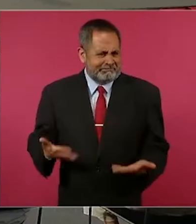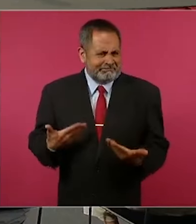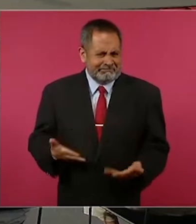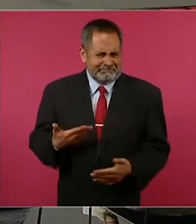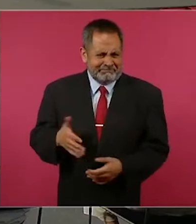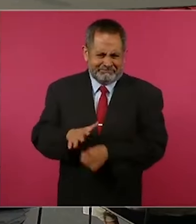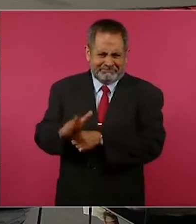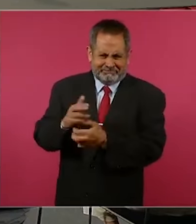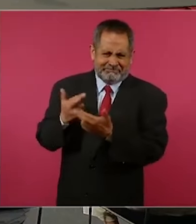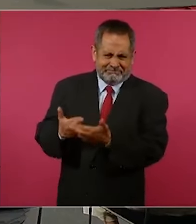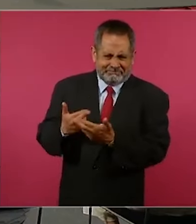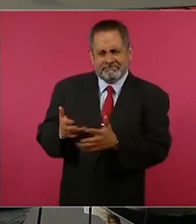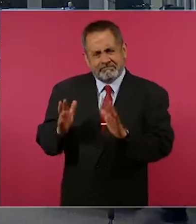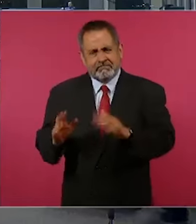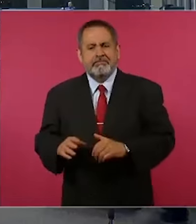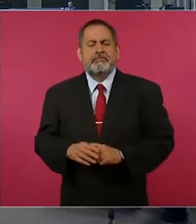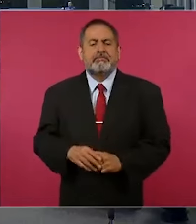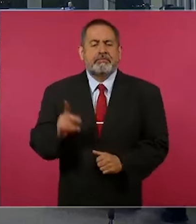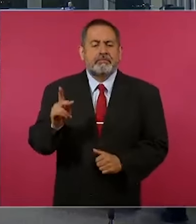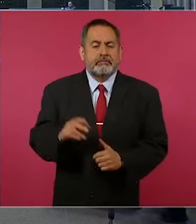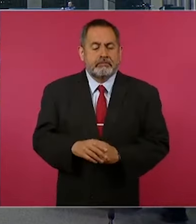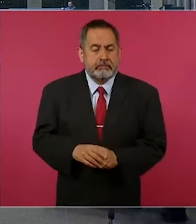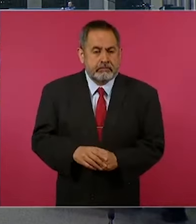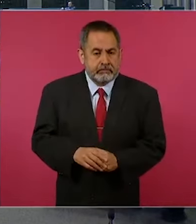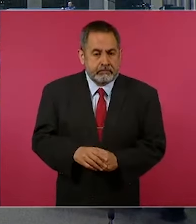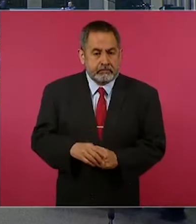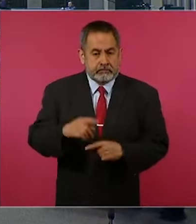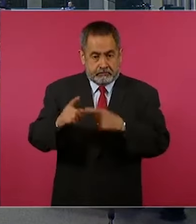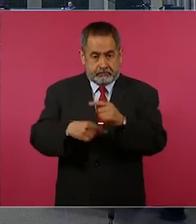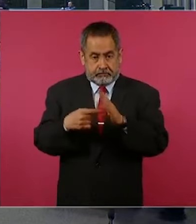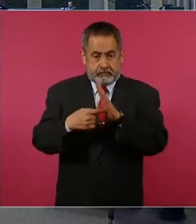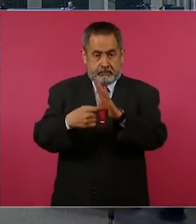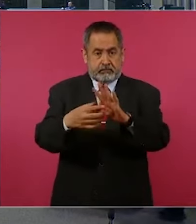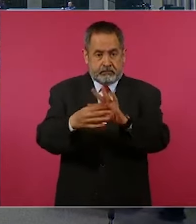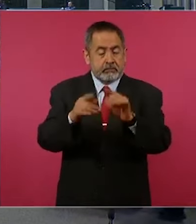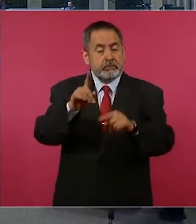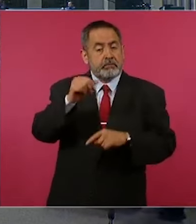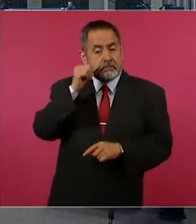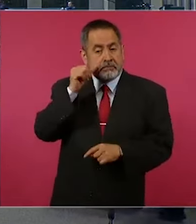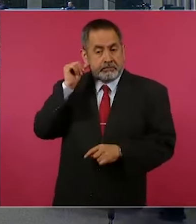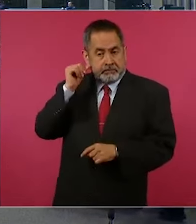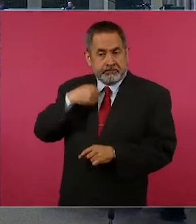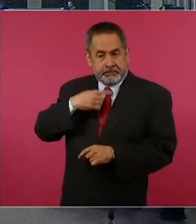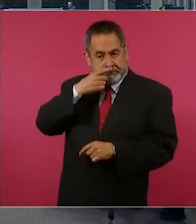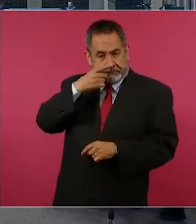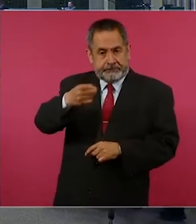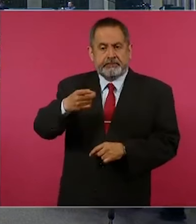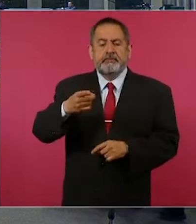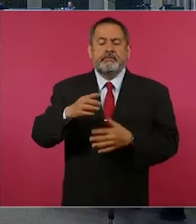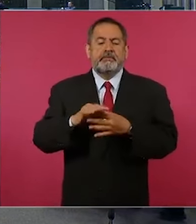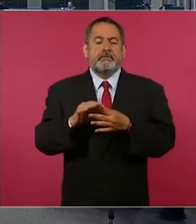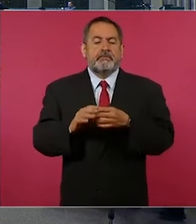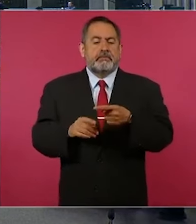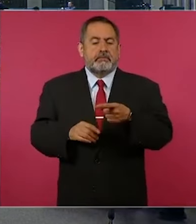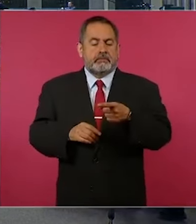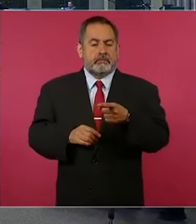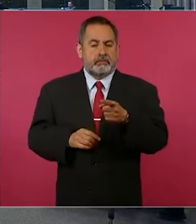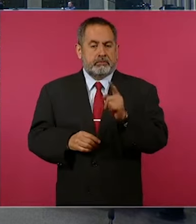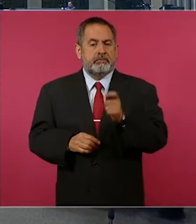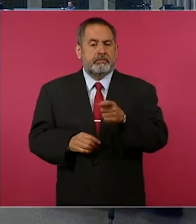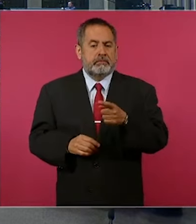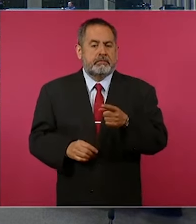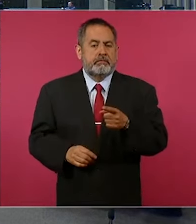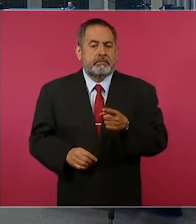Pero les voy a mostrar, ayer les dije que